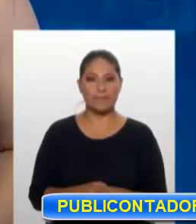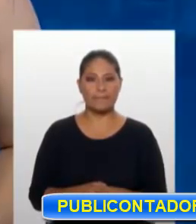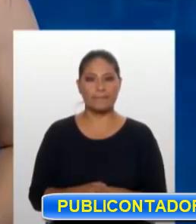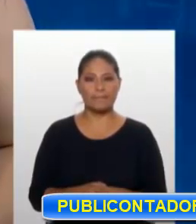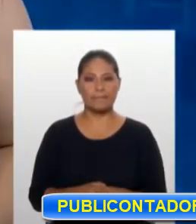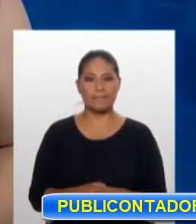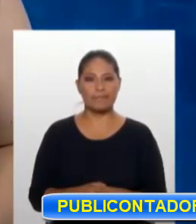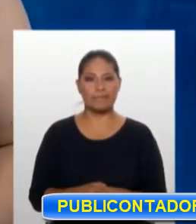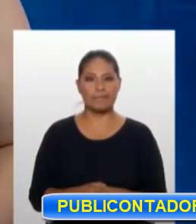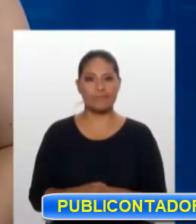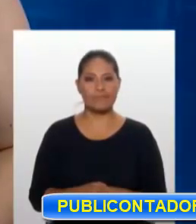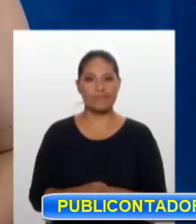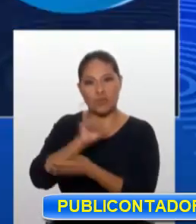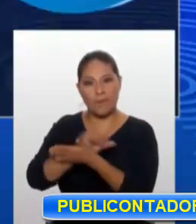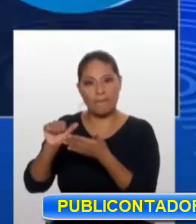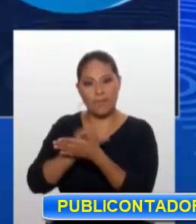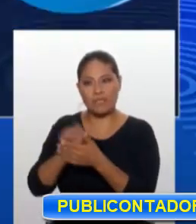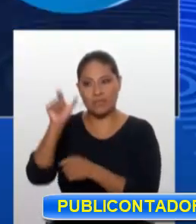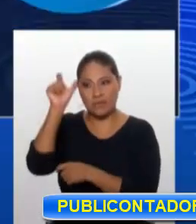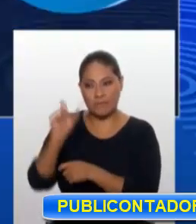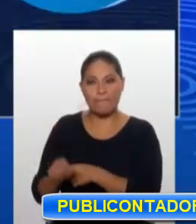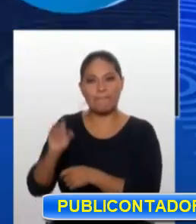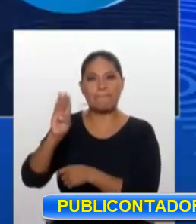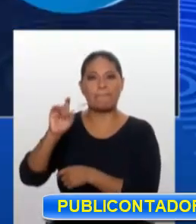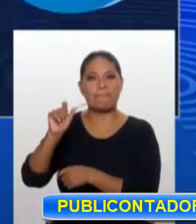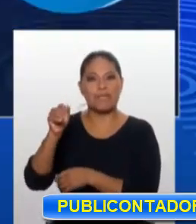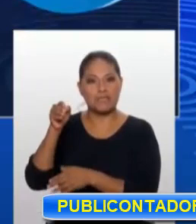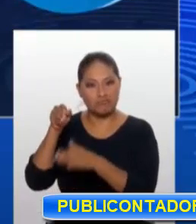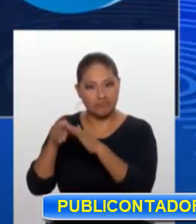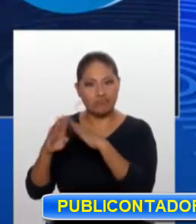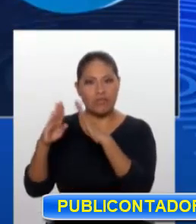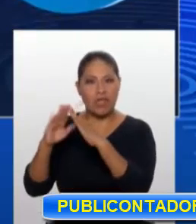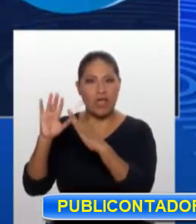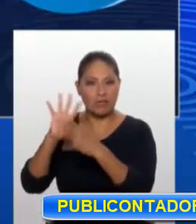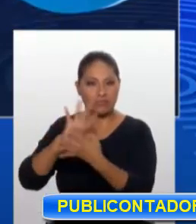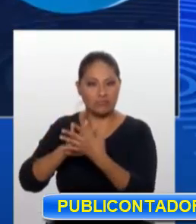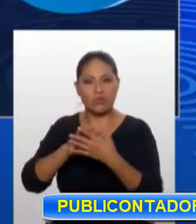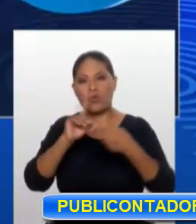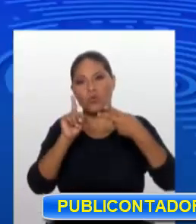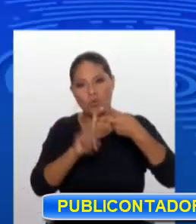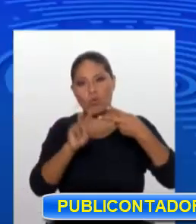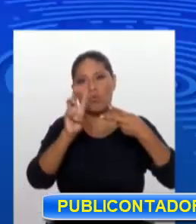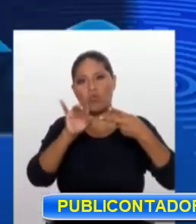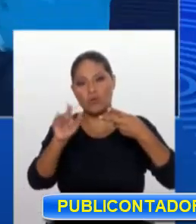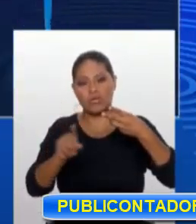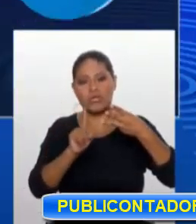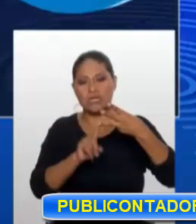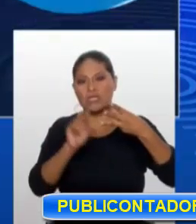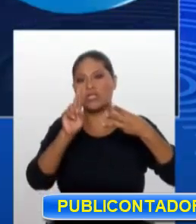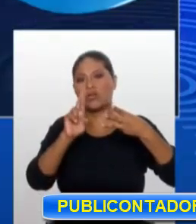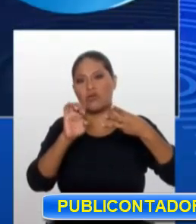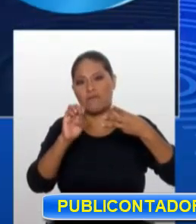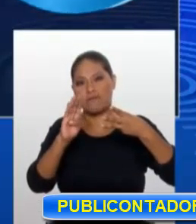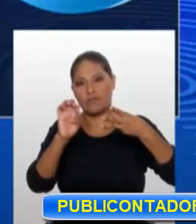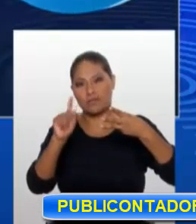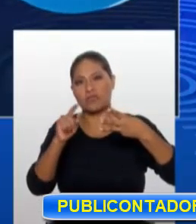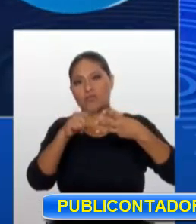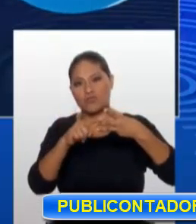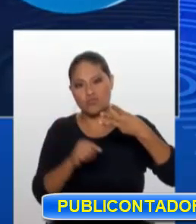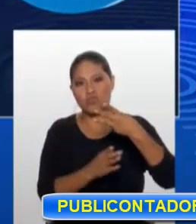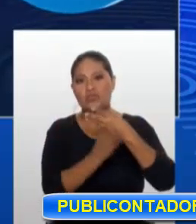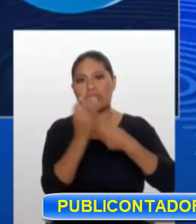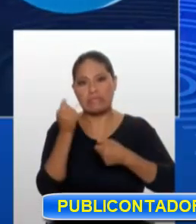Esta medida corresponde al proceso que se le sigue en calidad de coautores del delito de rebelión y alternativamente